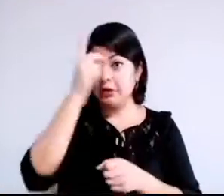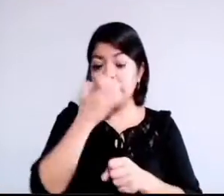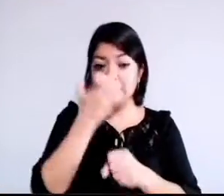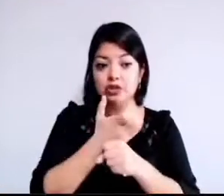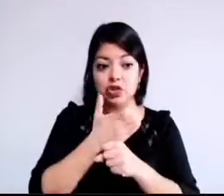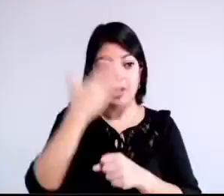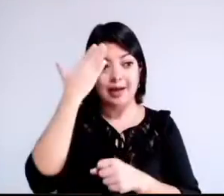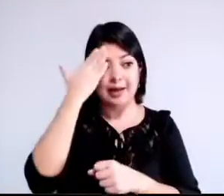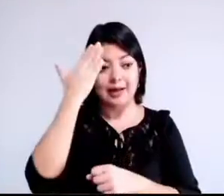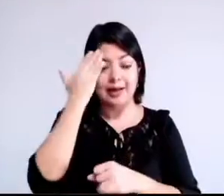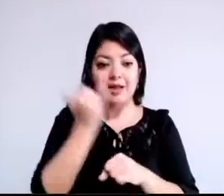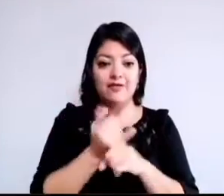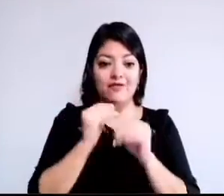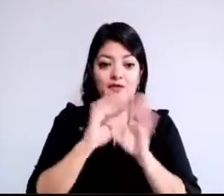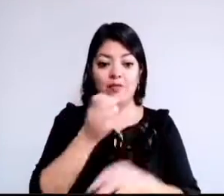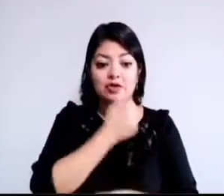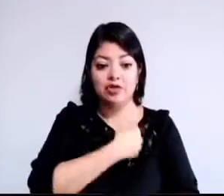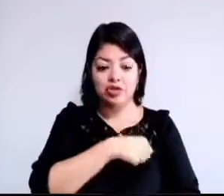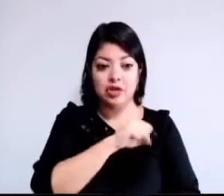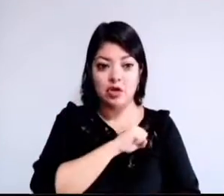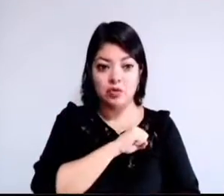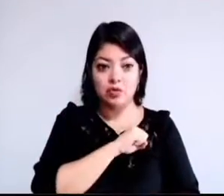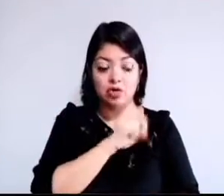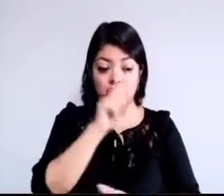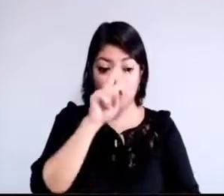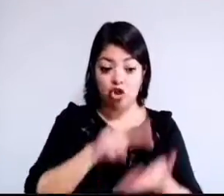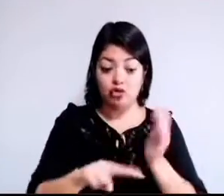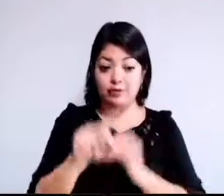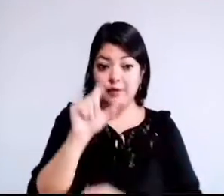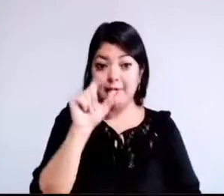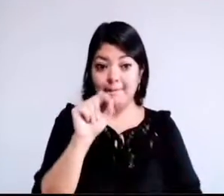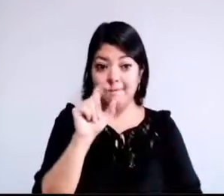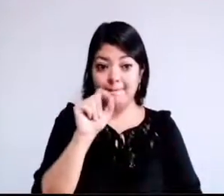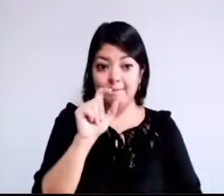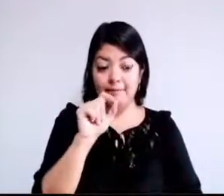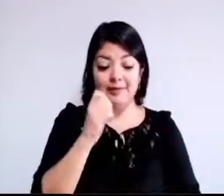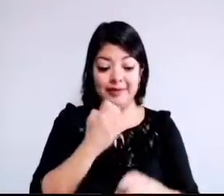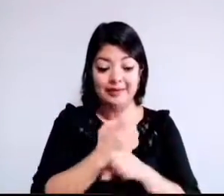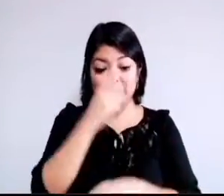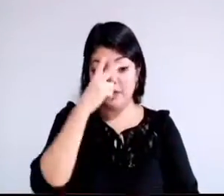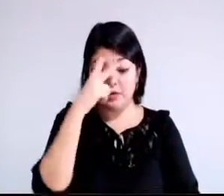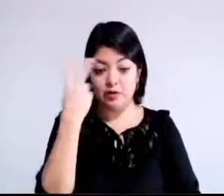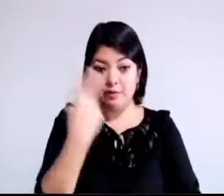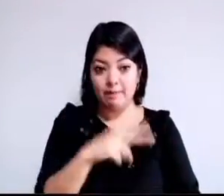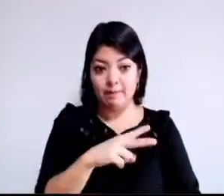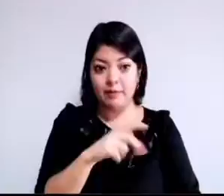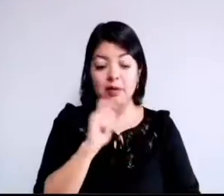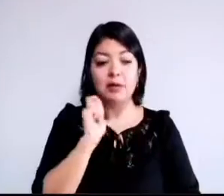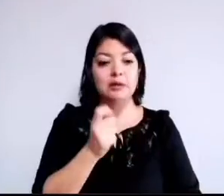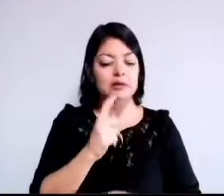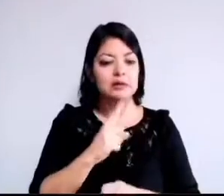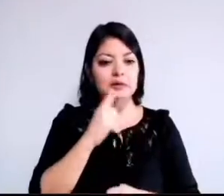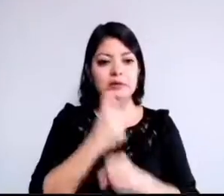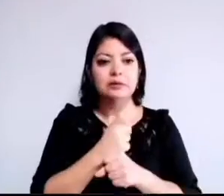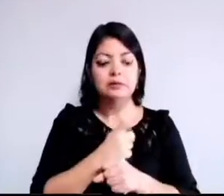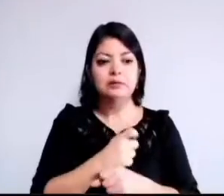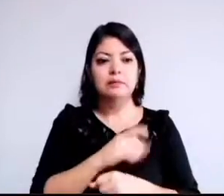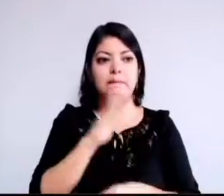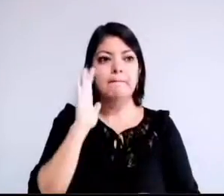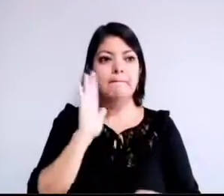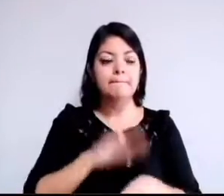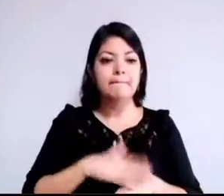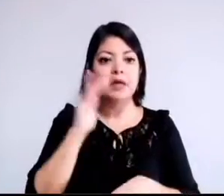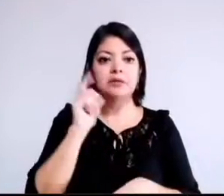Información en Salud, en 2020 el Estado de México es la entidad con más muertes